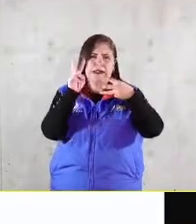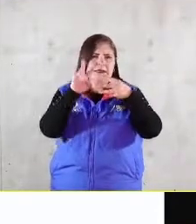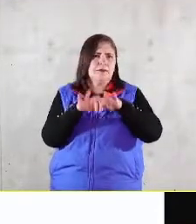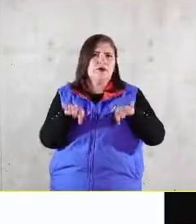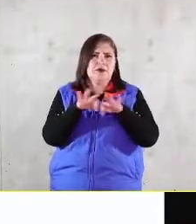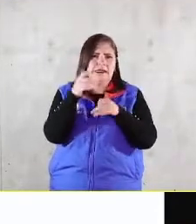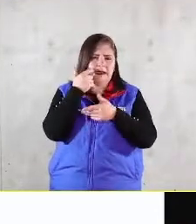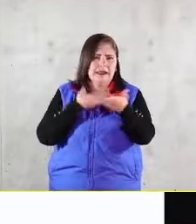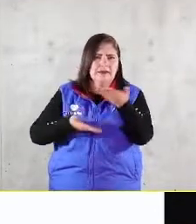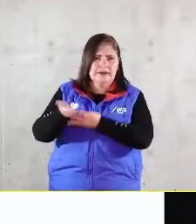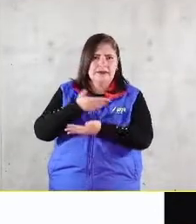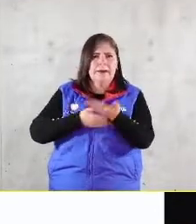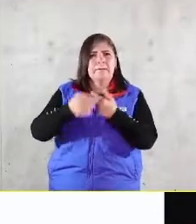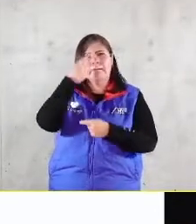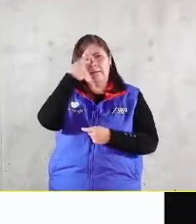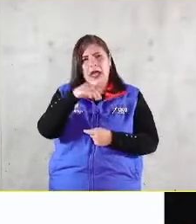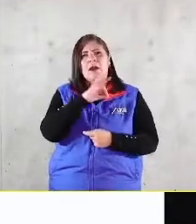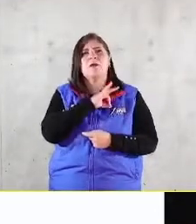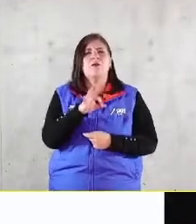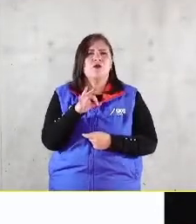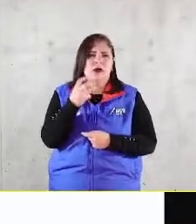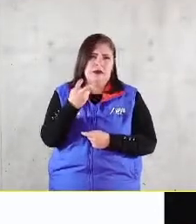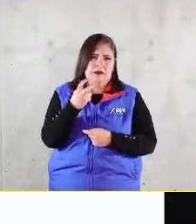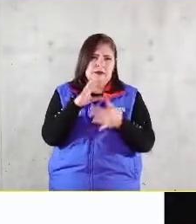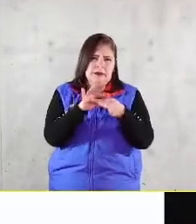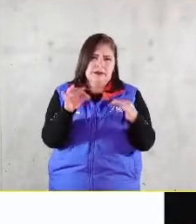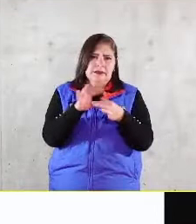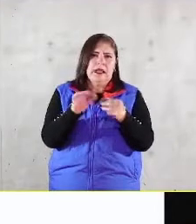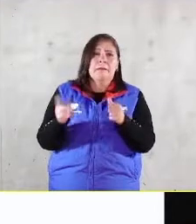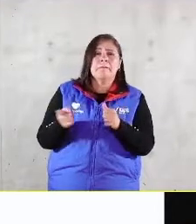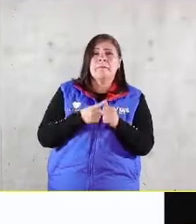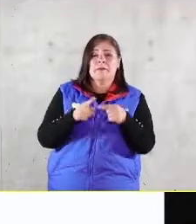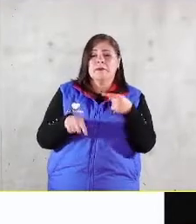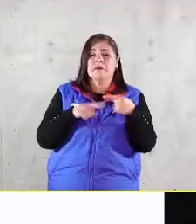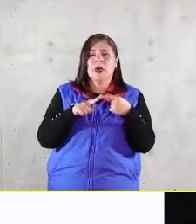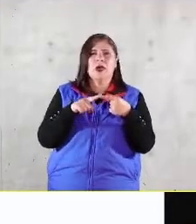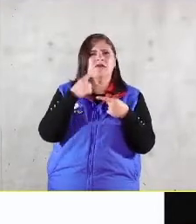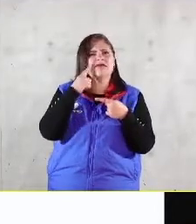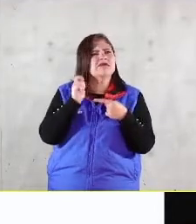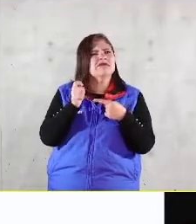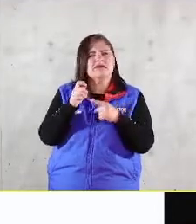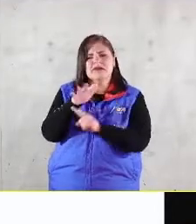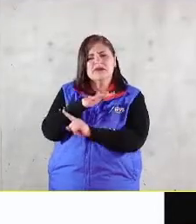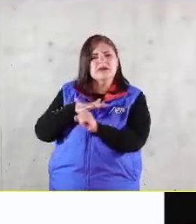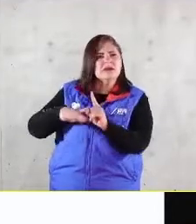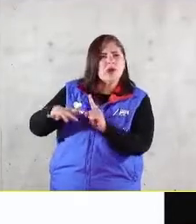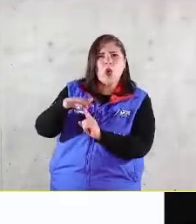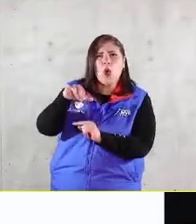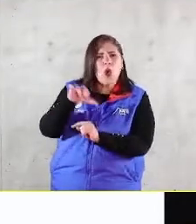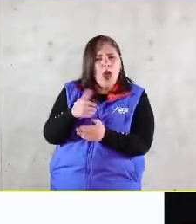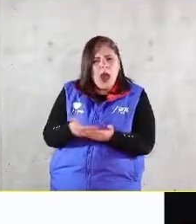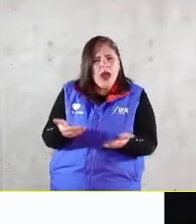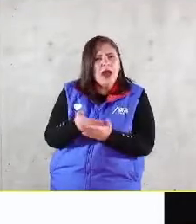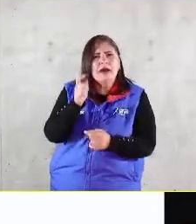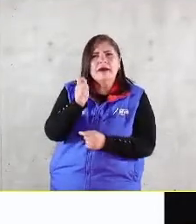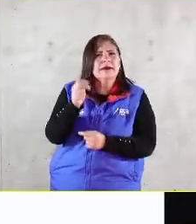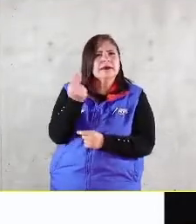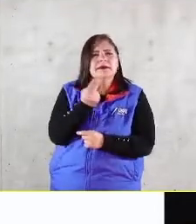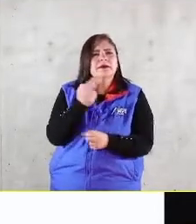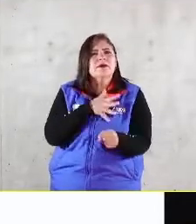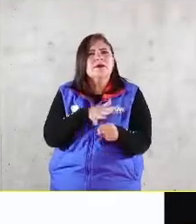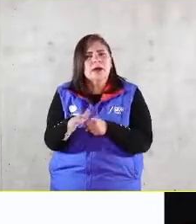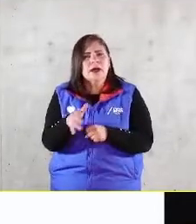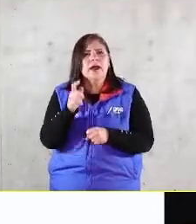con ustedes justo para abordar este contenido. El primero, un contexto. ¿Por qué es necesario hoy en día hablar